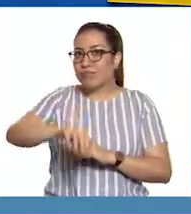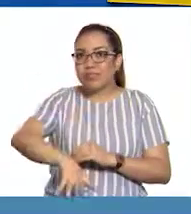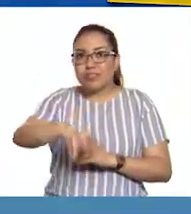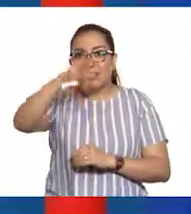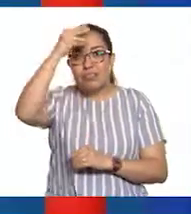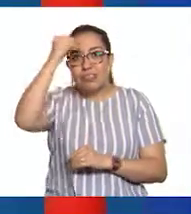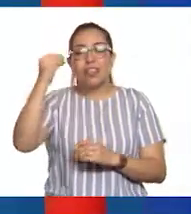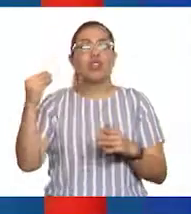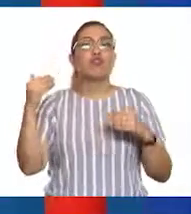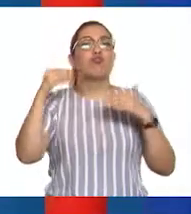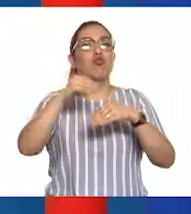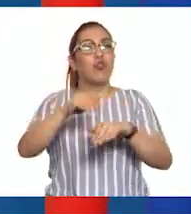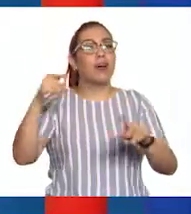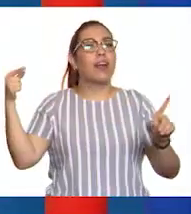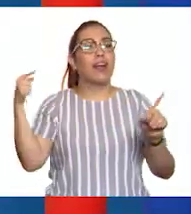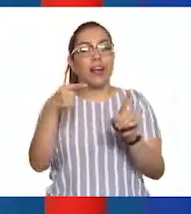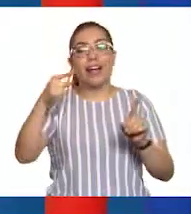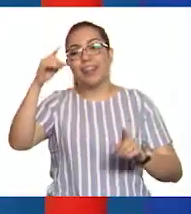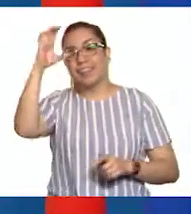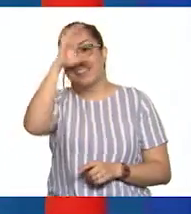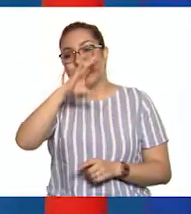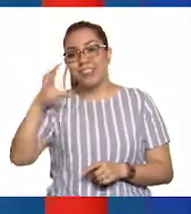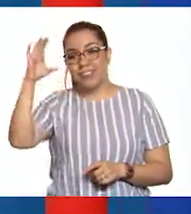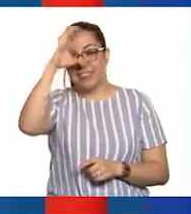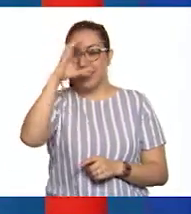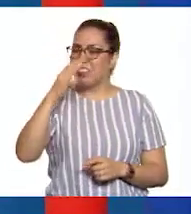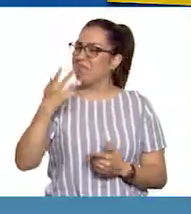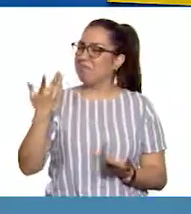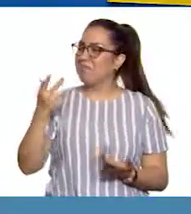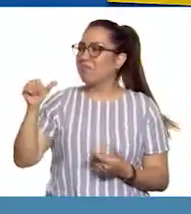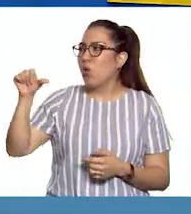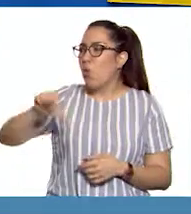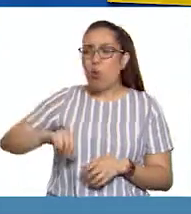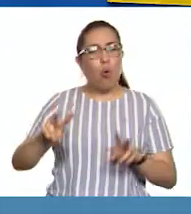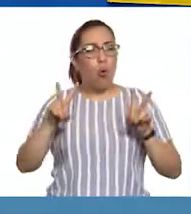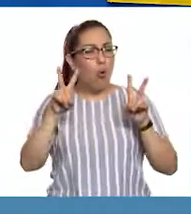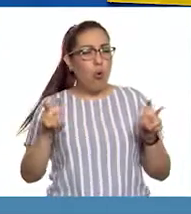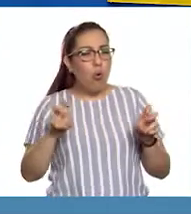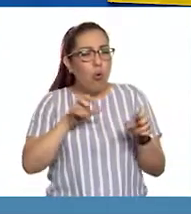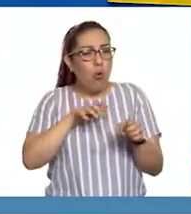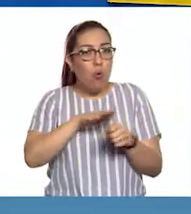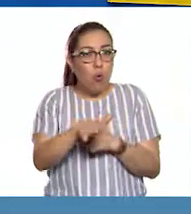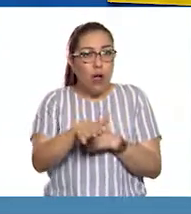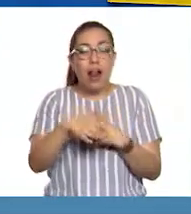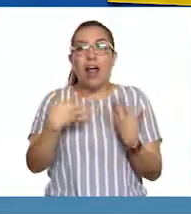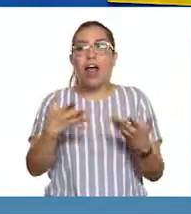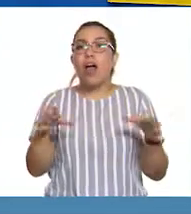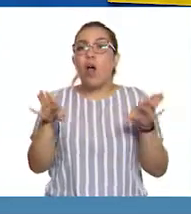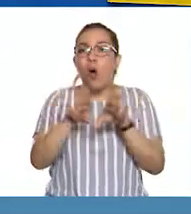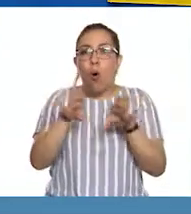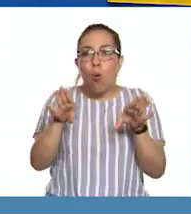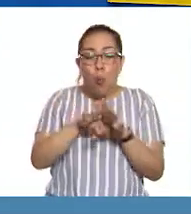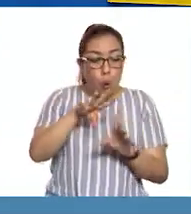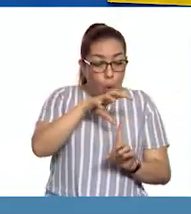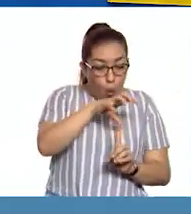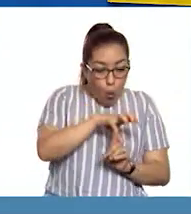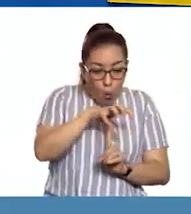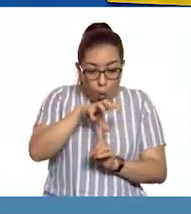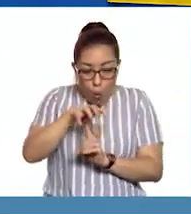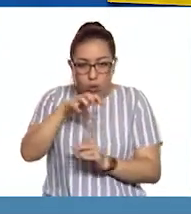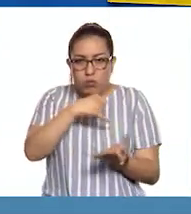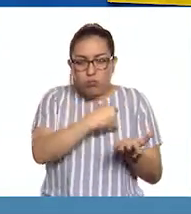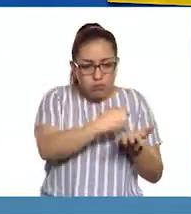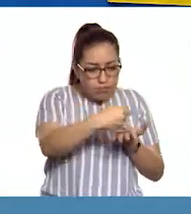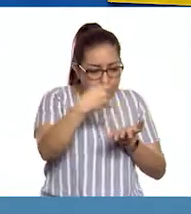naturaleza. Muy bien, maestro. ¿Y qué temas vamos a conocer el día de hoy? Hoy conoceremos cómo cultivar hongos, tema vinculado con lo que hemos